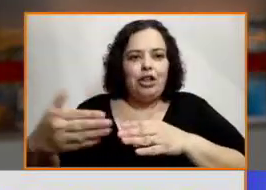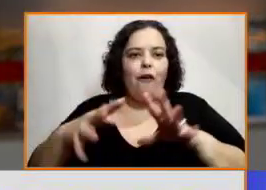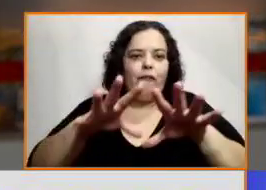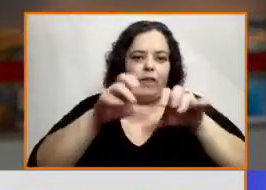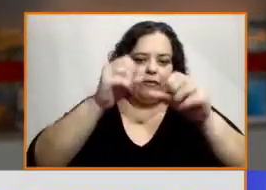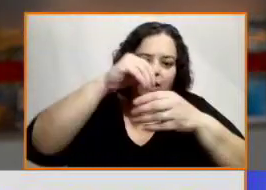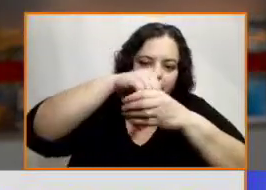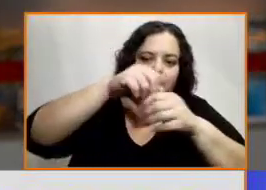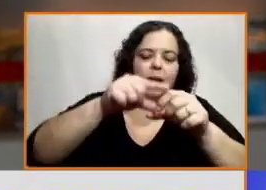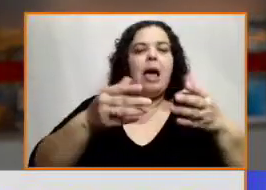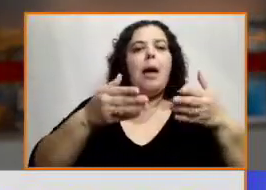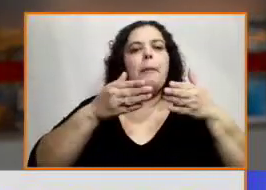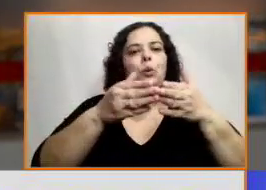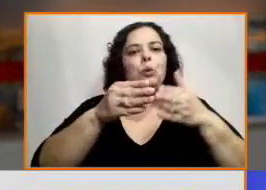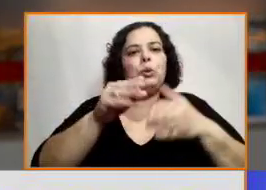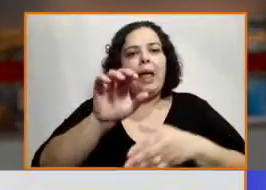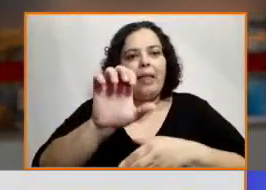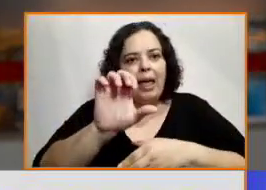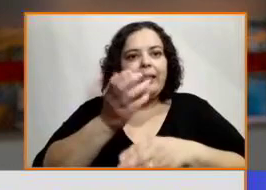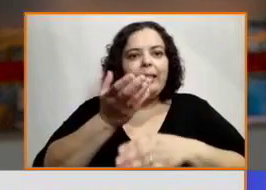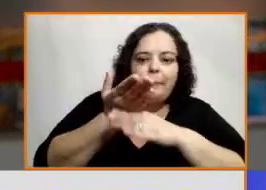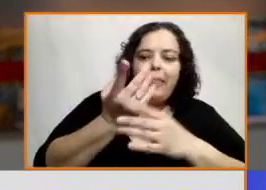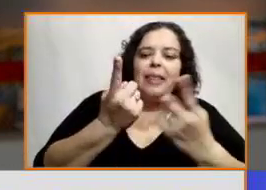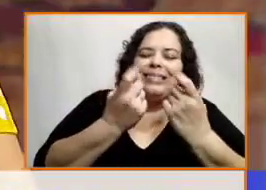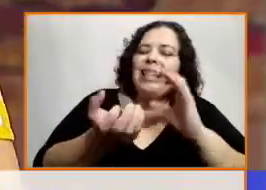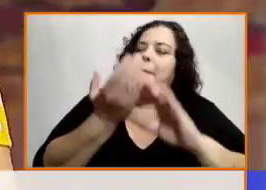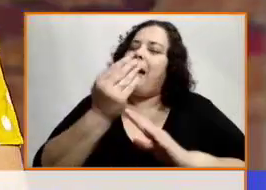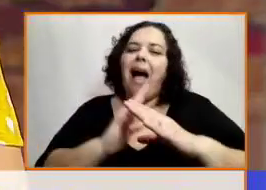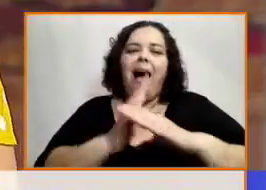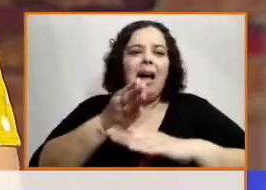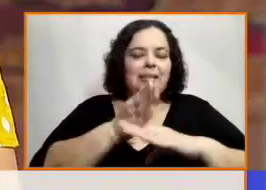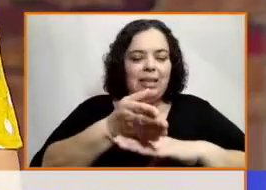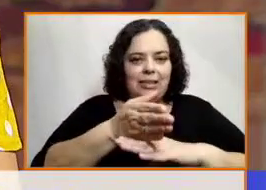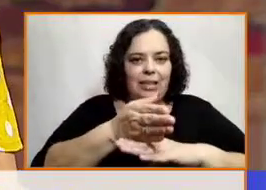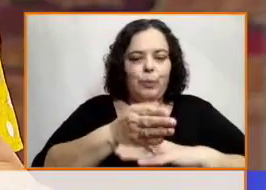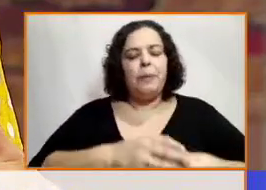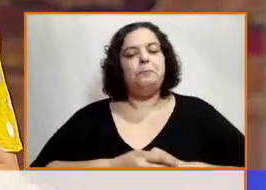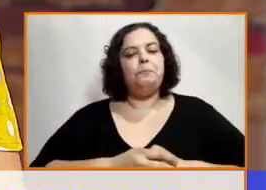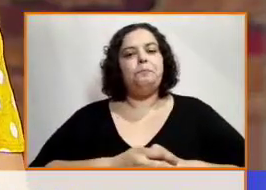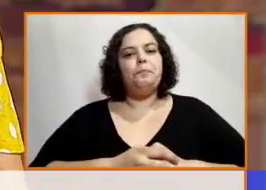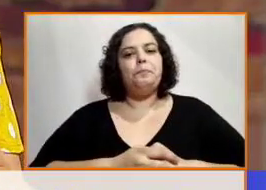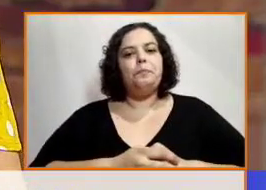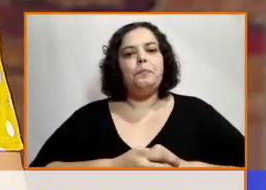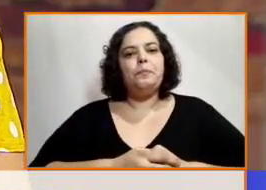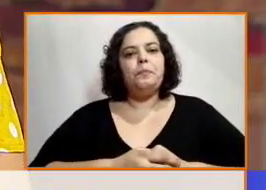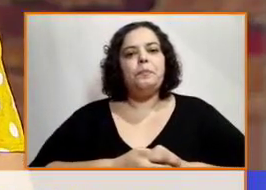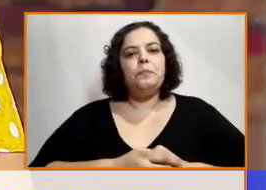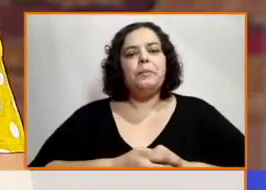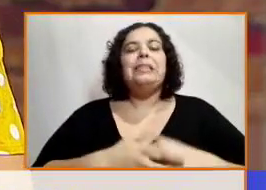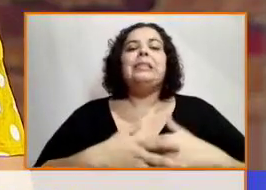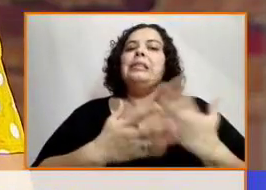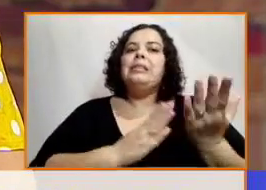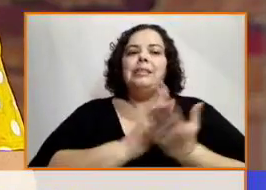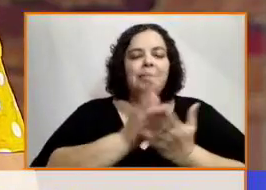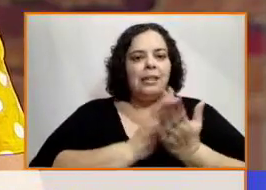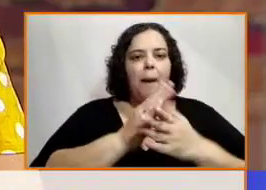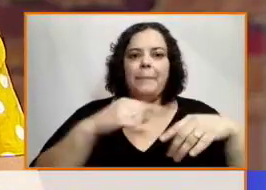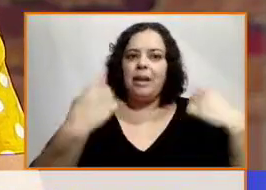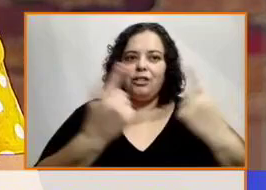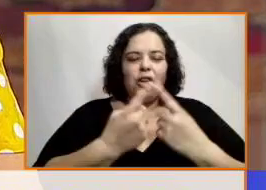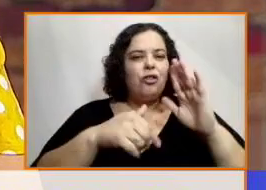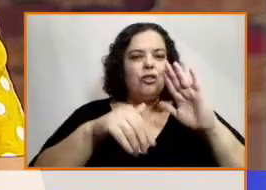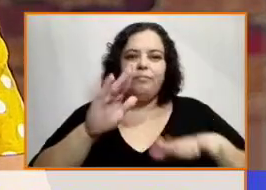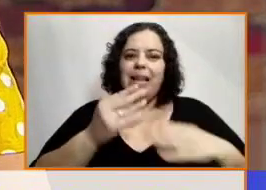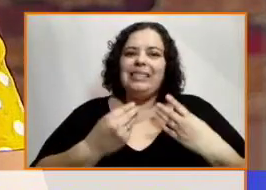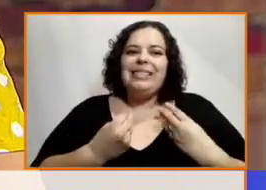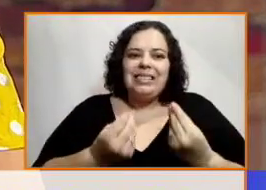trabajando para hacer una península accesible en ese sentido? Siempre nuestro diferencial es la parte de sensibilización y la educativa. Entonces, lo que hicimos fue formar